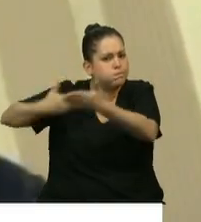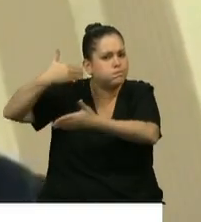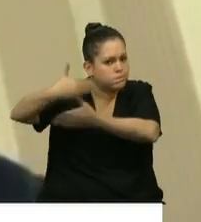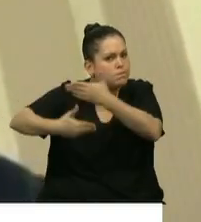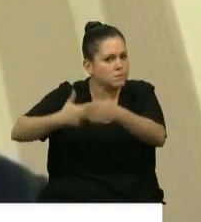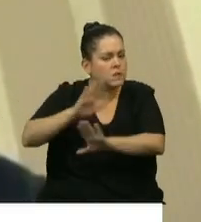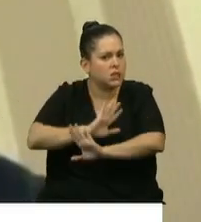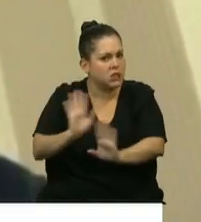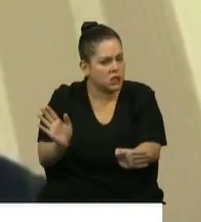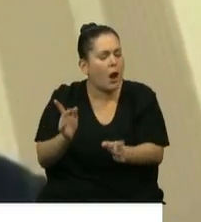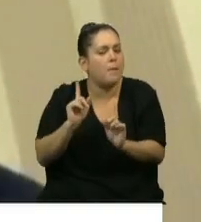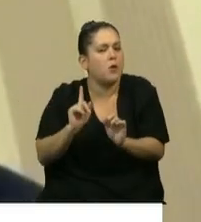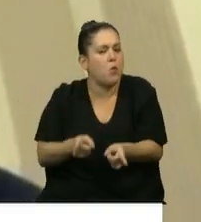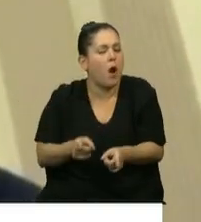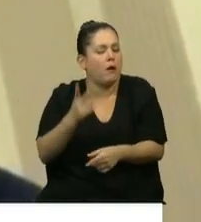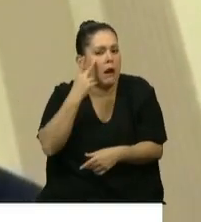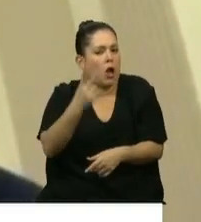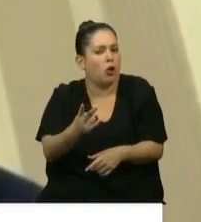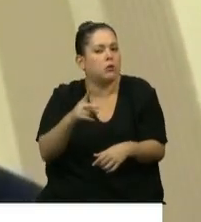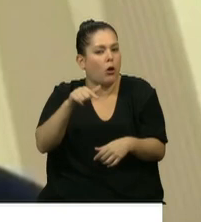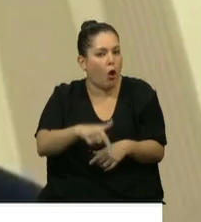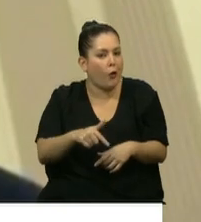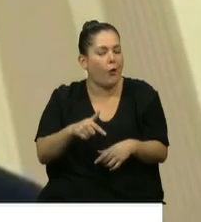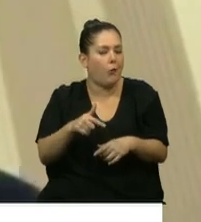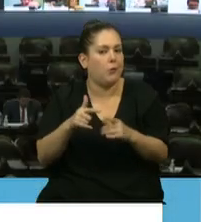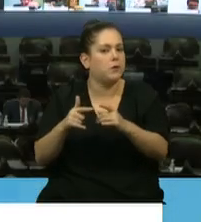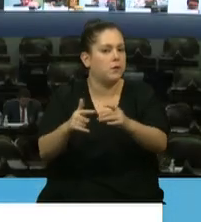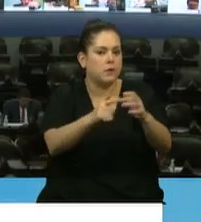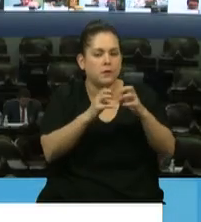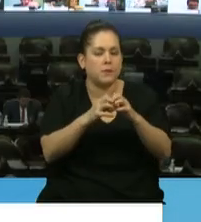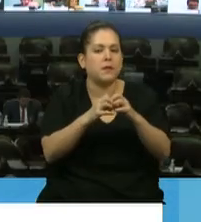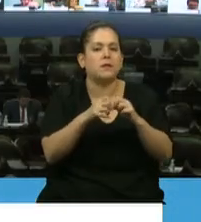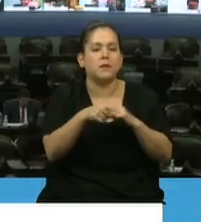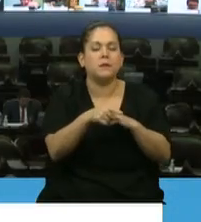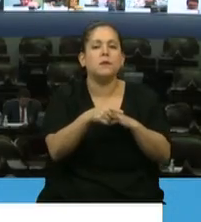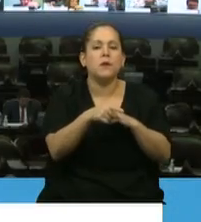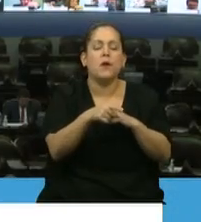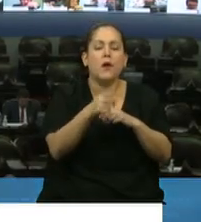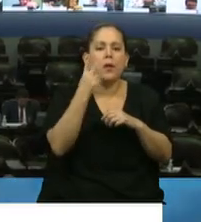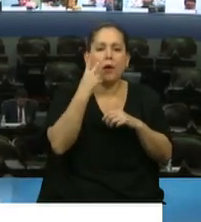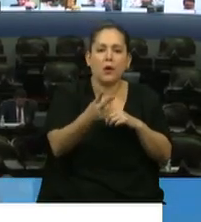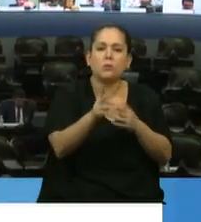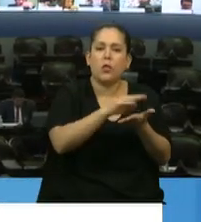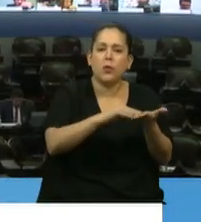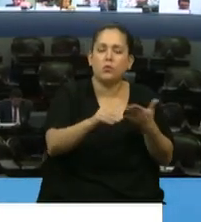destacar que estamos sesionando de acá con todos mis compañeros, los diputados